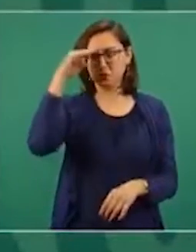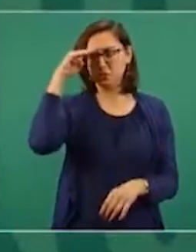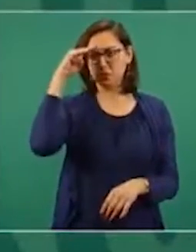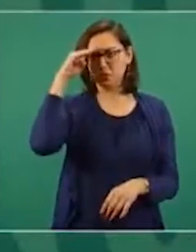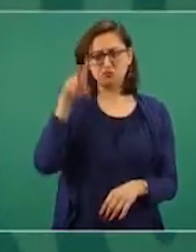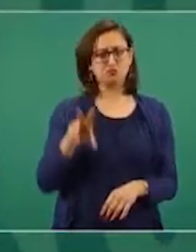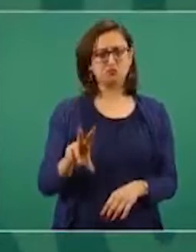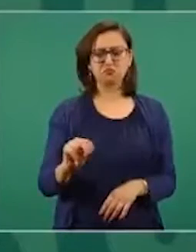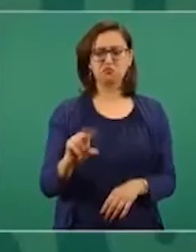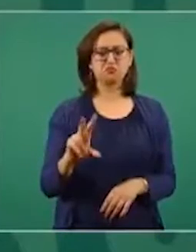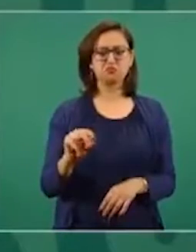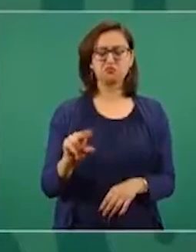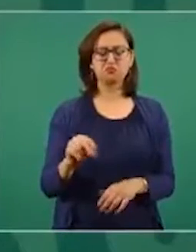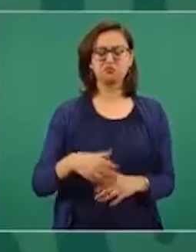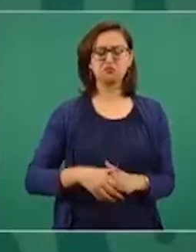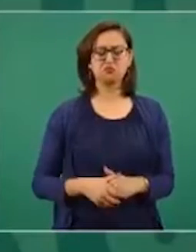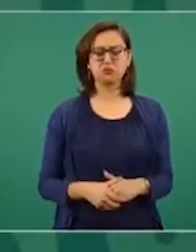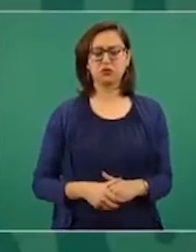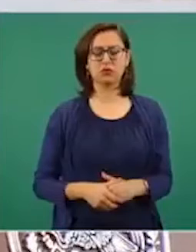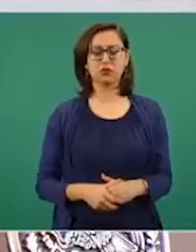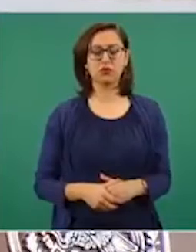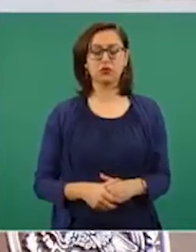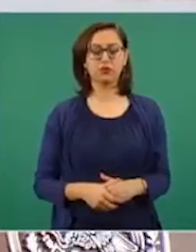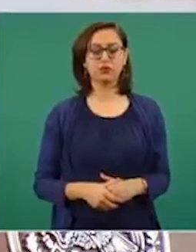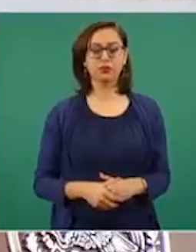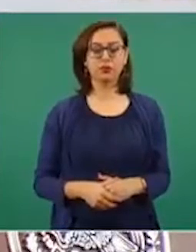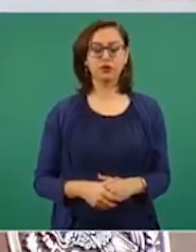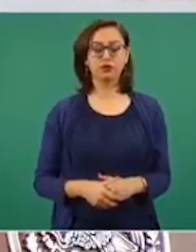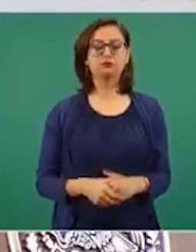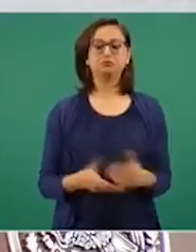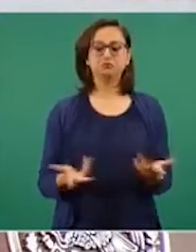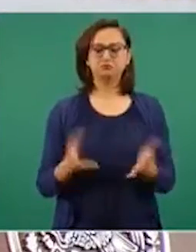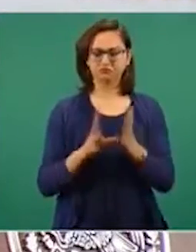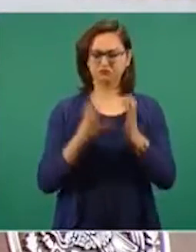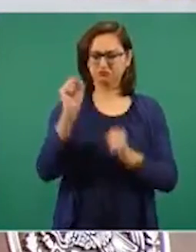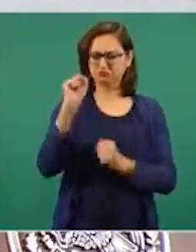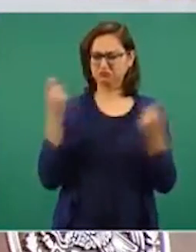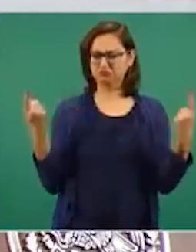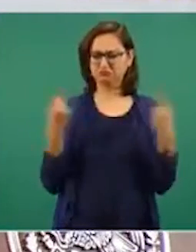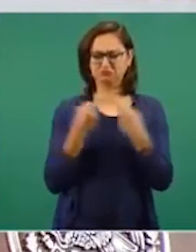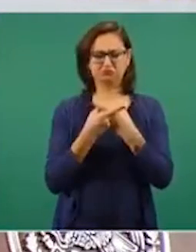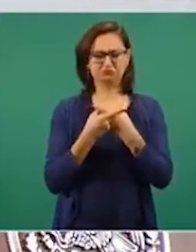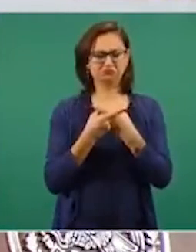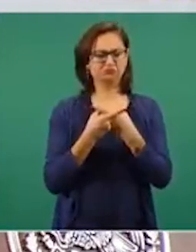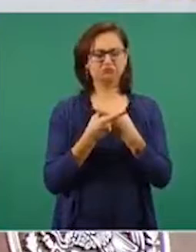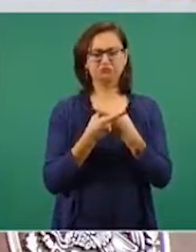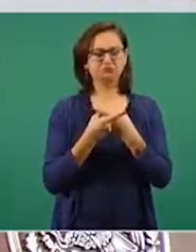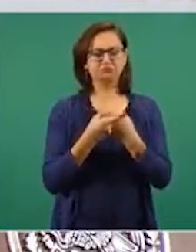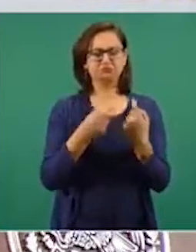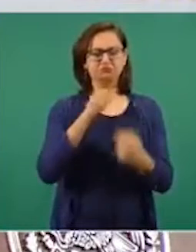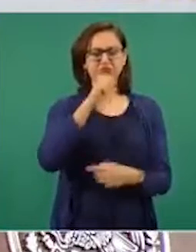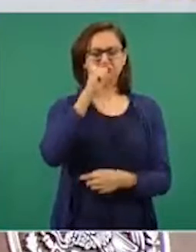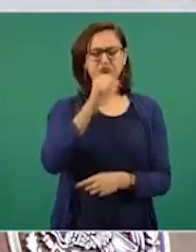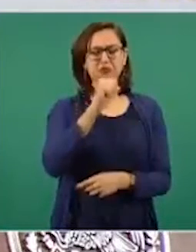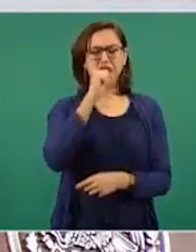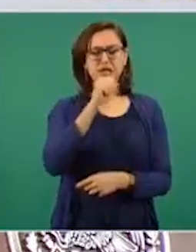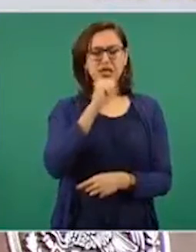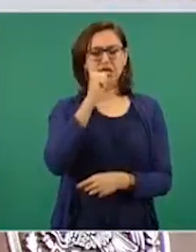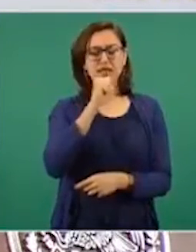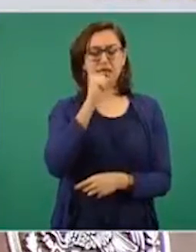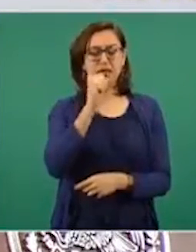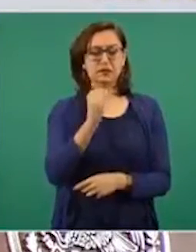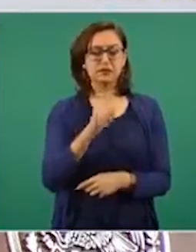constitucional, que no es inconstitucional,